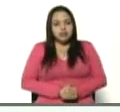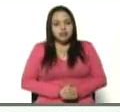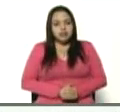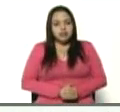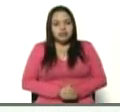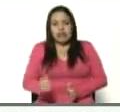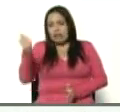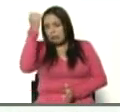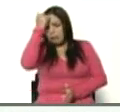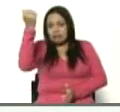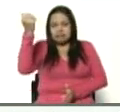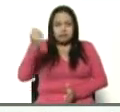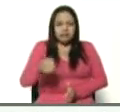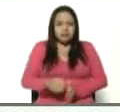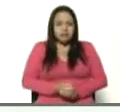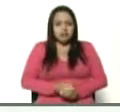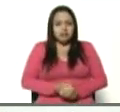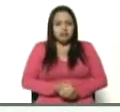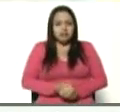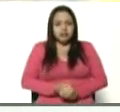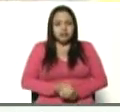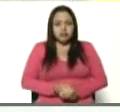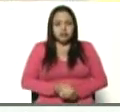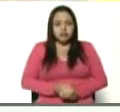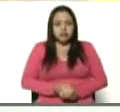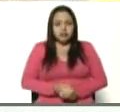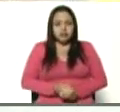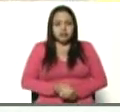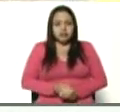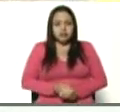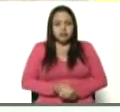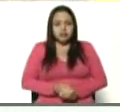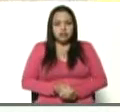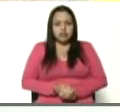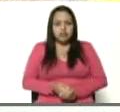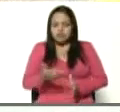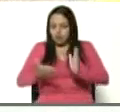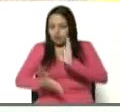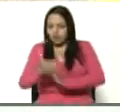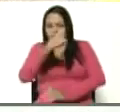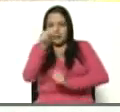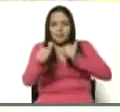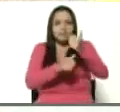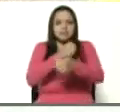Imbéciles. Así que fue nuestra arma secreta la vicepresidenta.